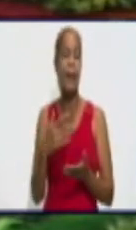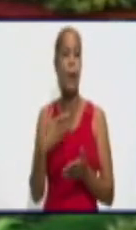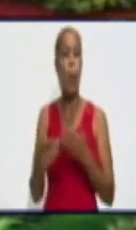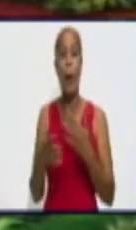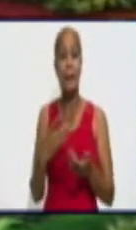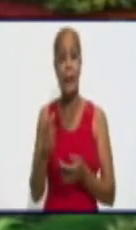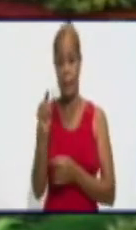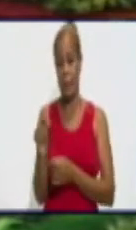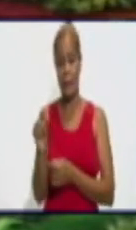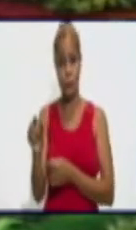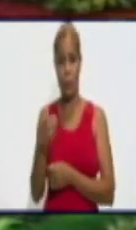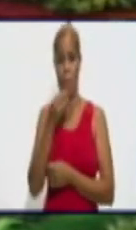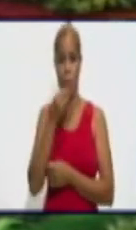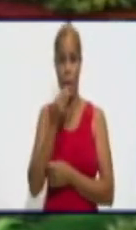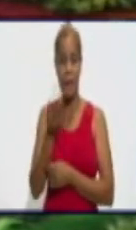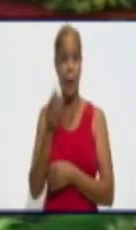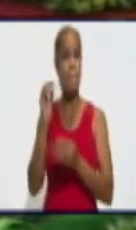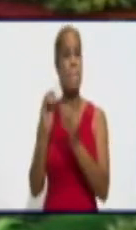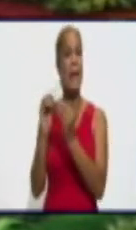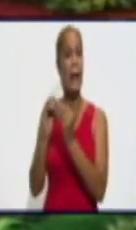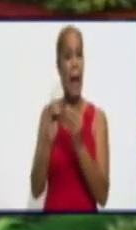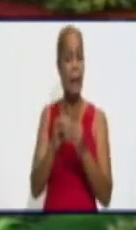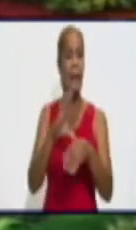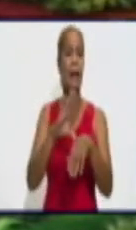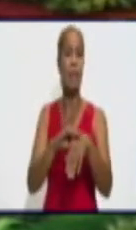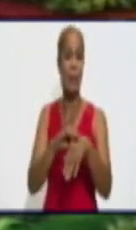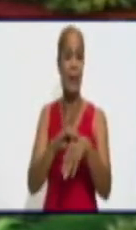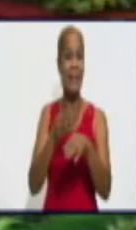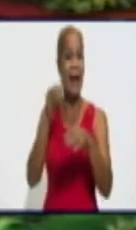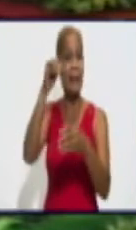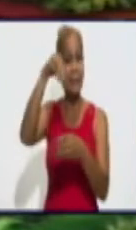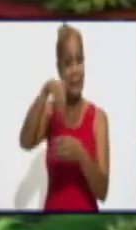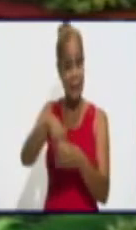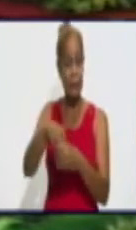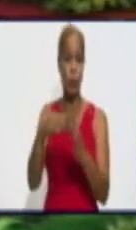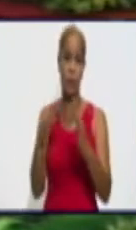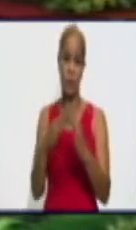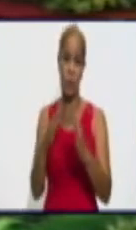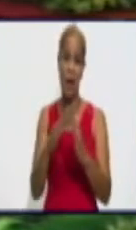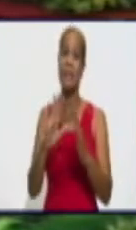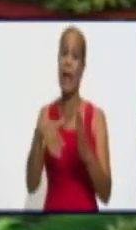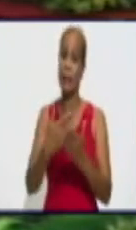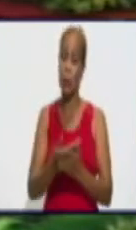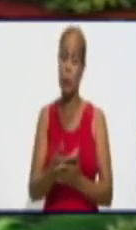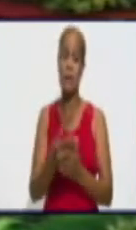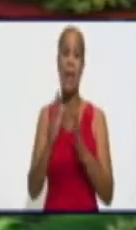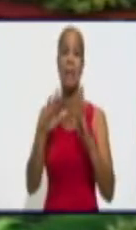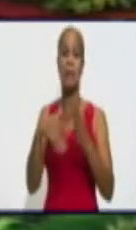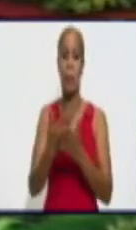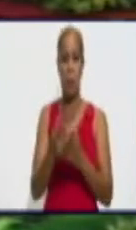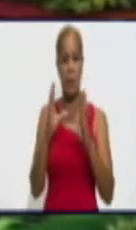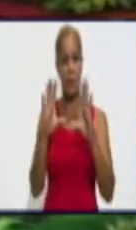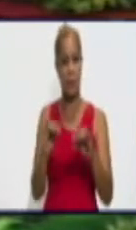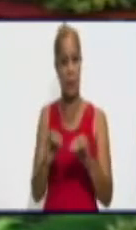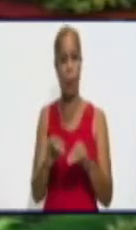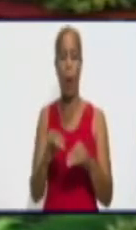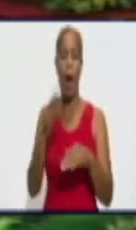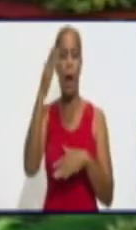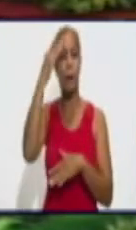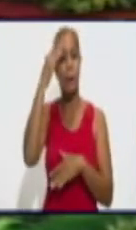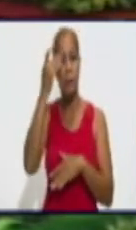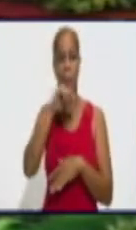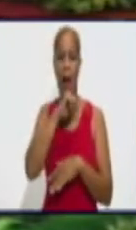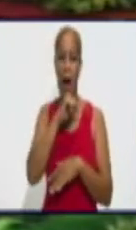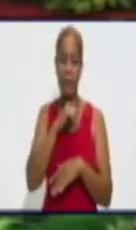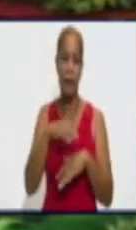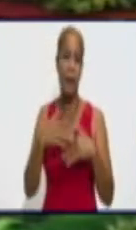entonces es el dolor de cabeza o el Ave María o el Ay, mi madre, como decimos en buen cubano. Viene el fin de semana, doctora.